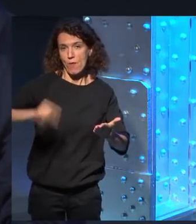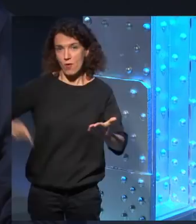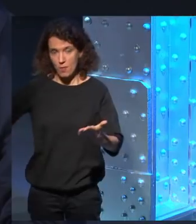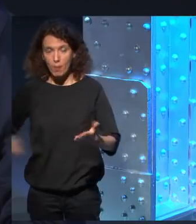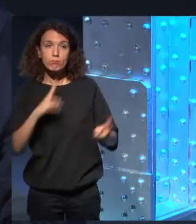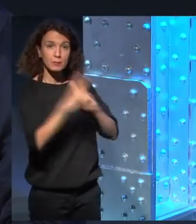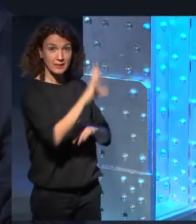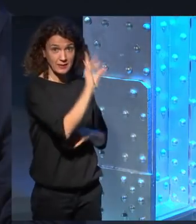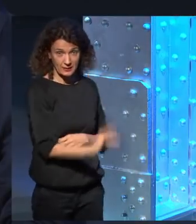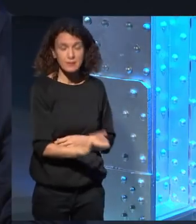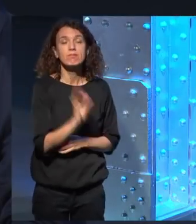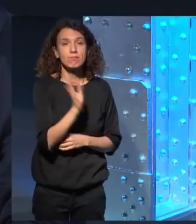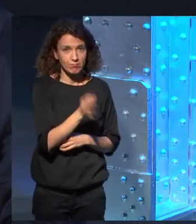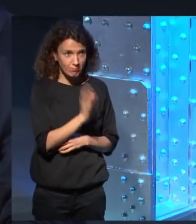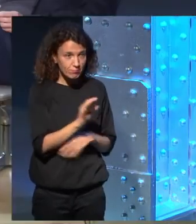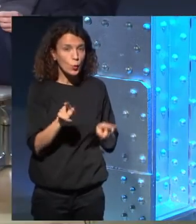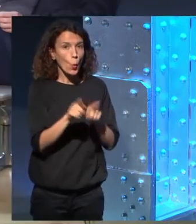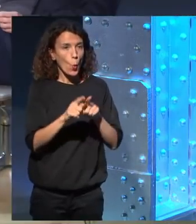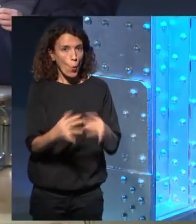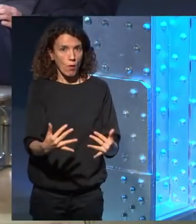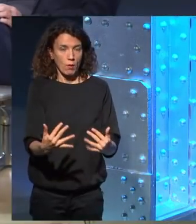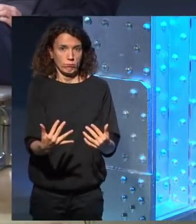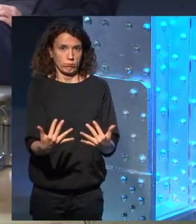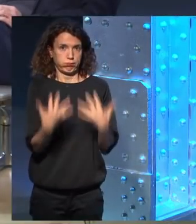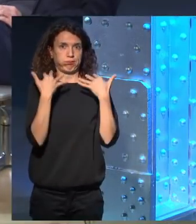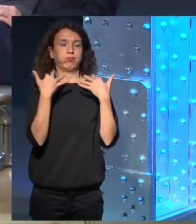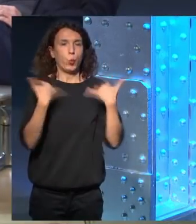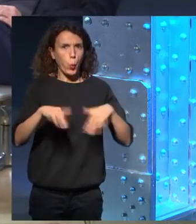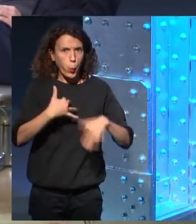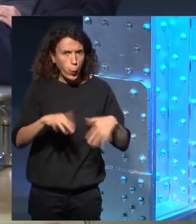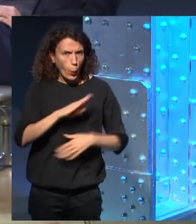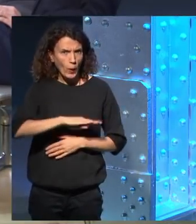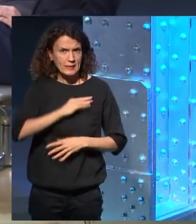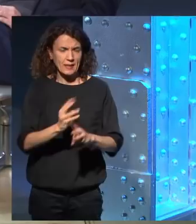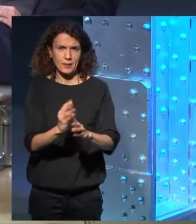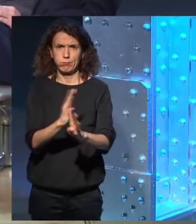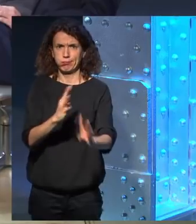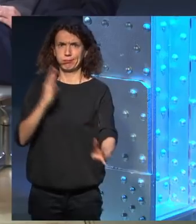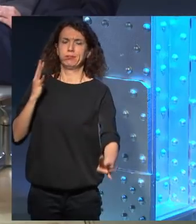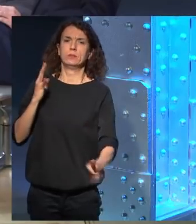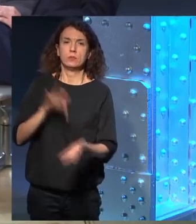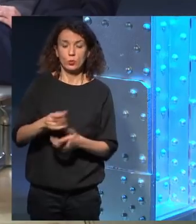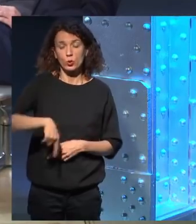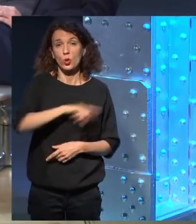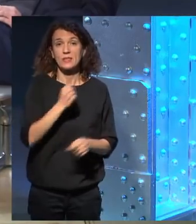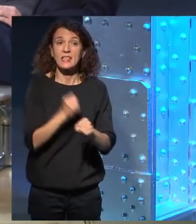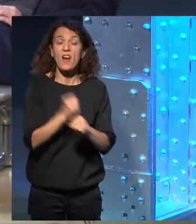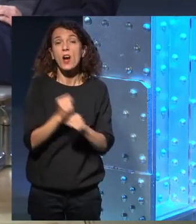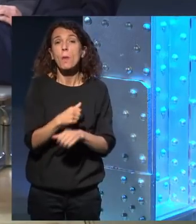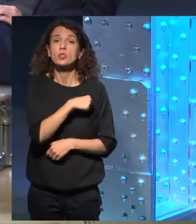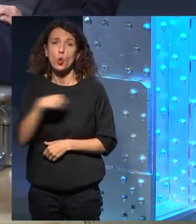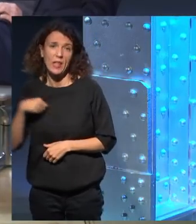Sí, bueno, fue efectivamente un poco abrumadora por la cantidad de gente. Nuestro trabajo es más bien